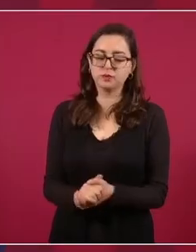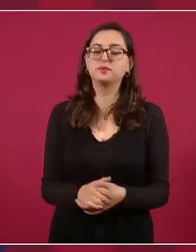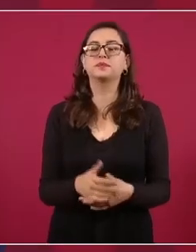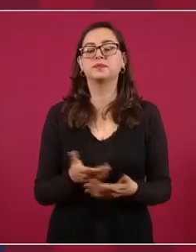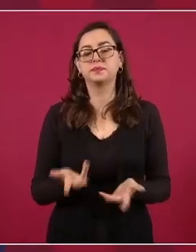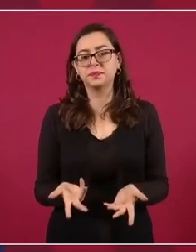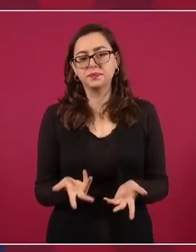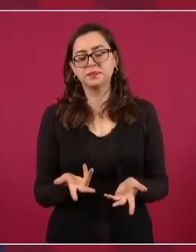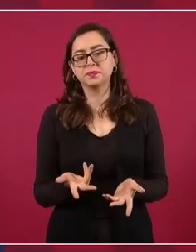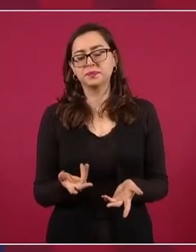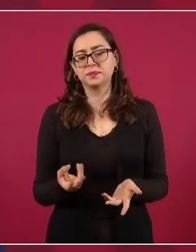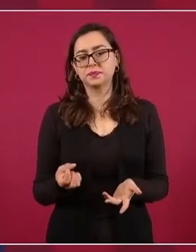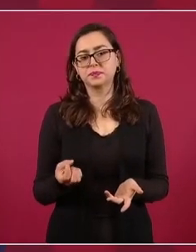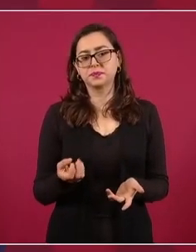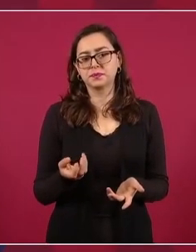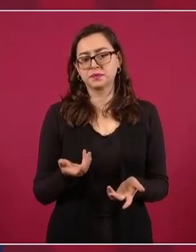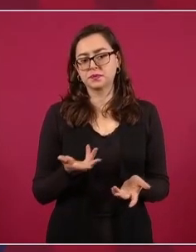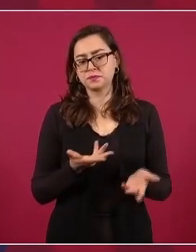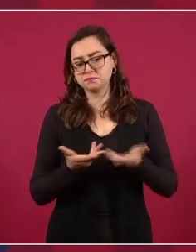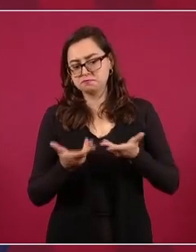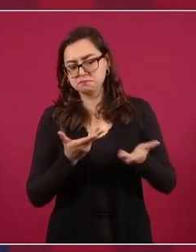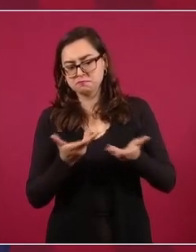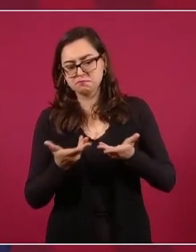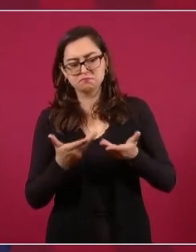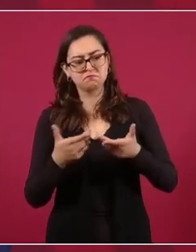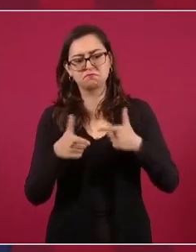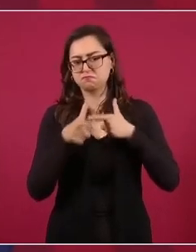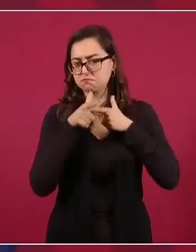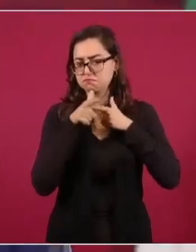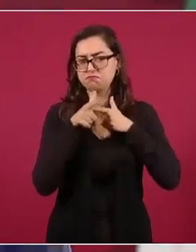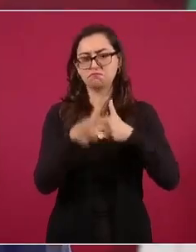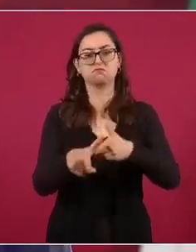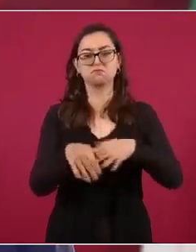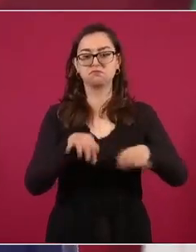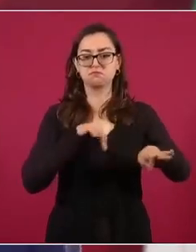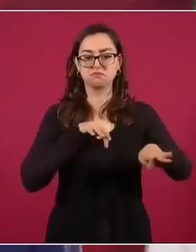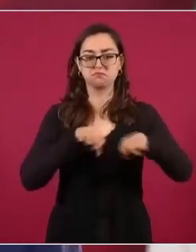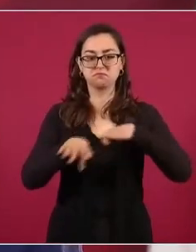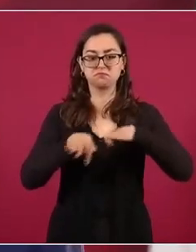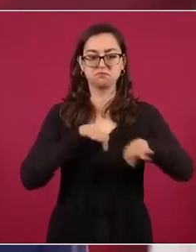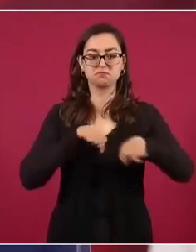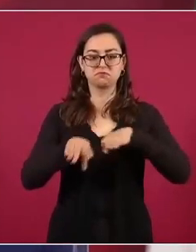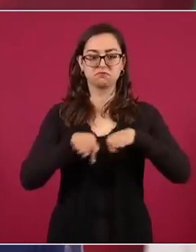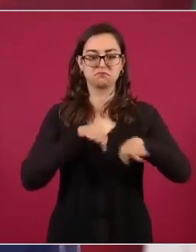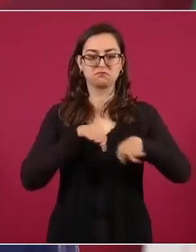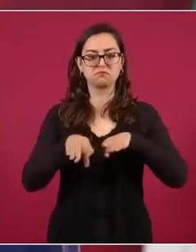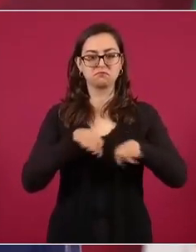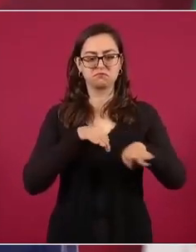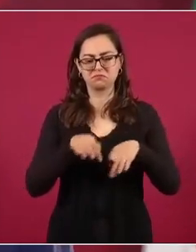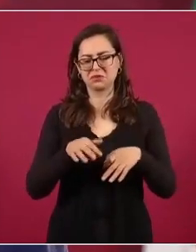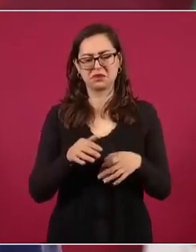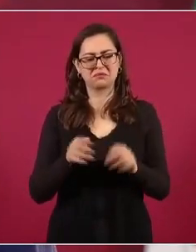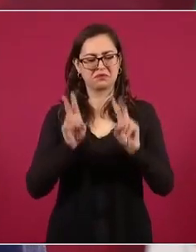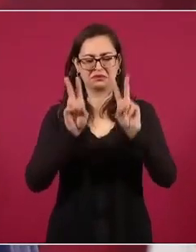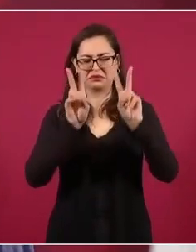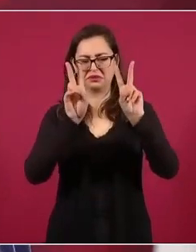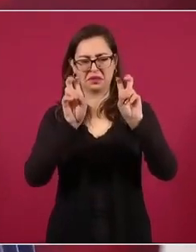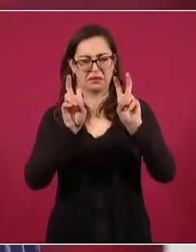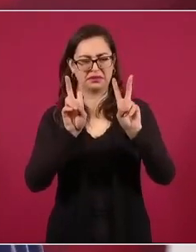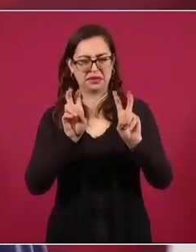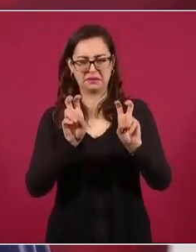seguir trabajando. Se trataron algunos temas.